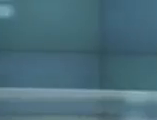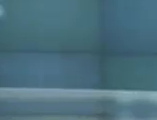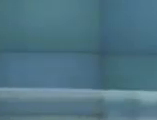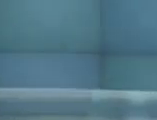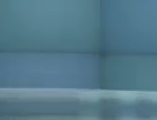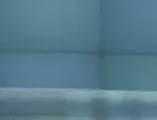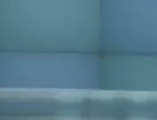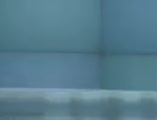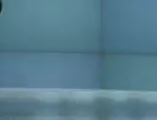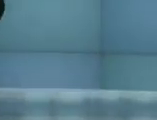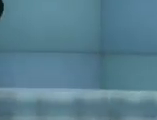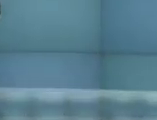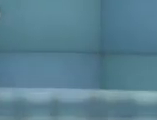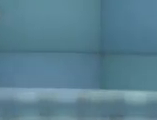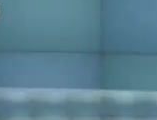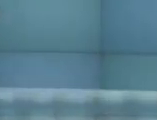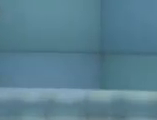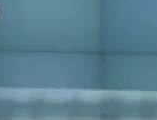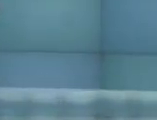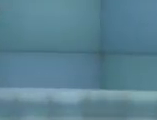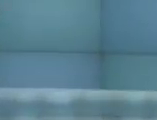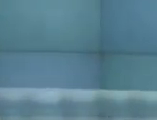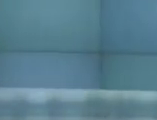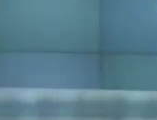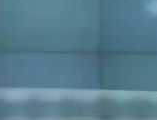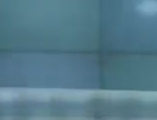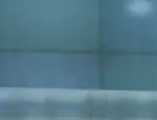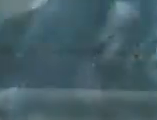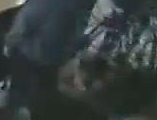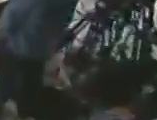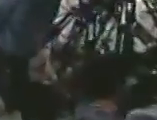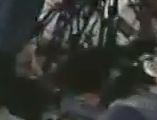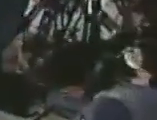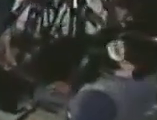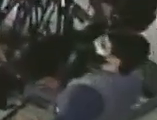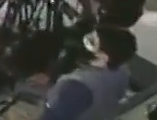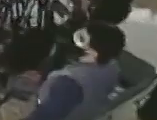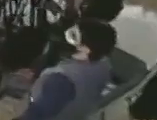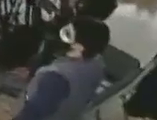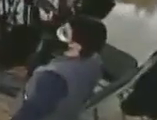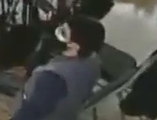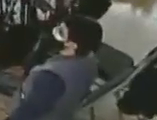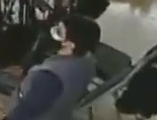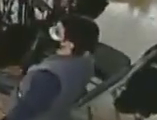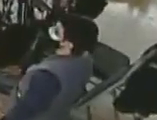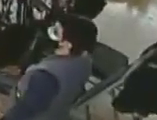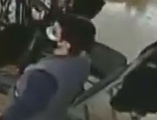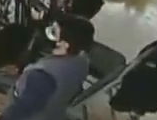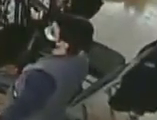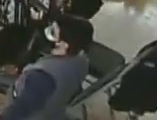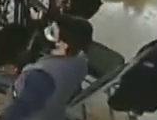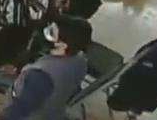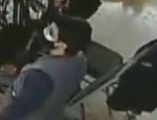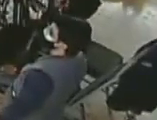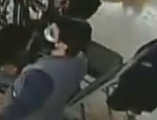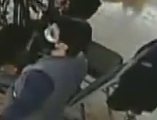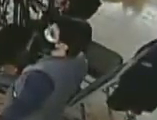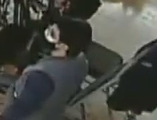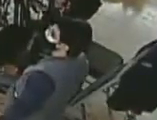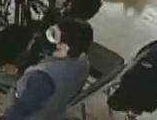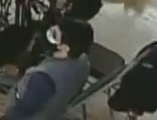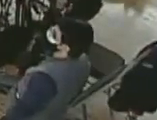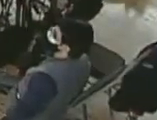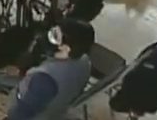Y a esta hora nos conectamos con la actividad principal, veamos. Esta es la tierra donde puedo